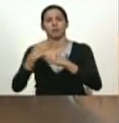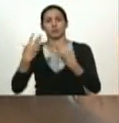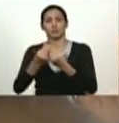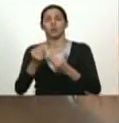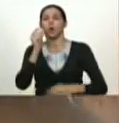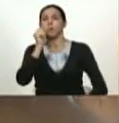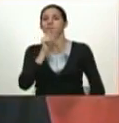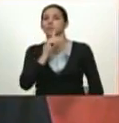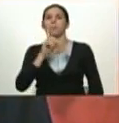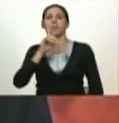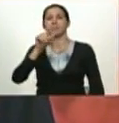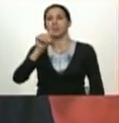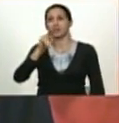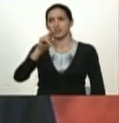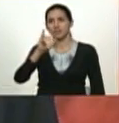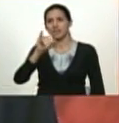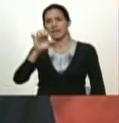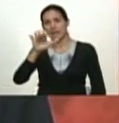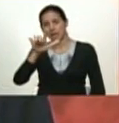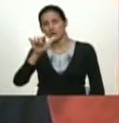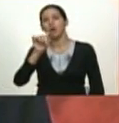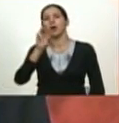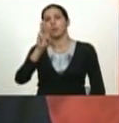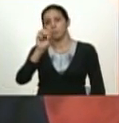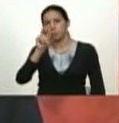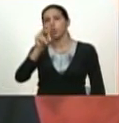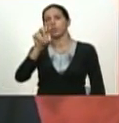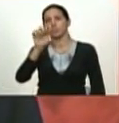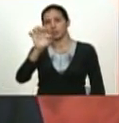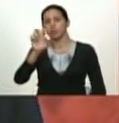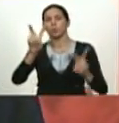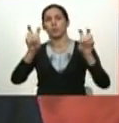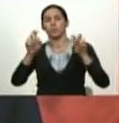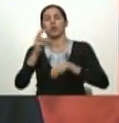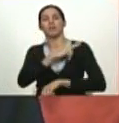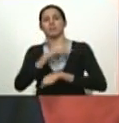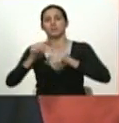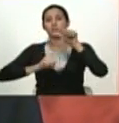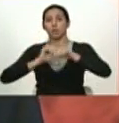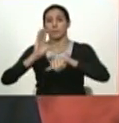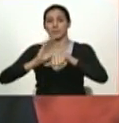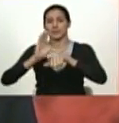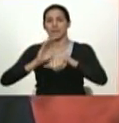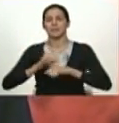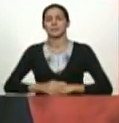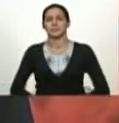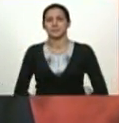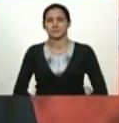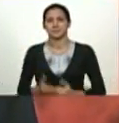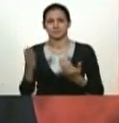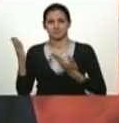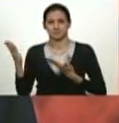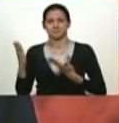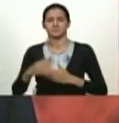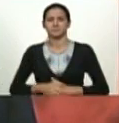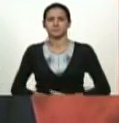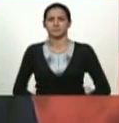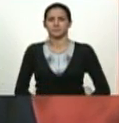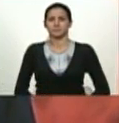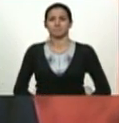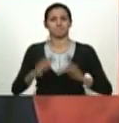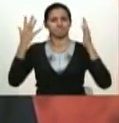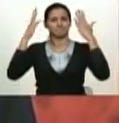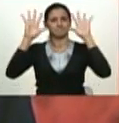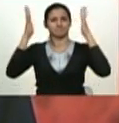Daniel Aponte nuevo jefe de gobierno del distrito capital Daniel Aponte nuevo